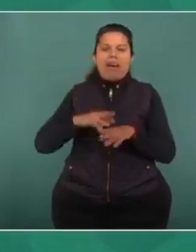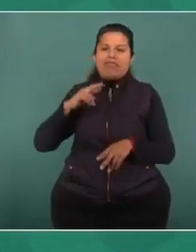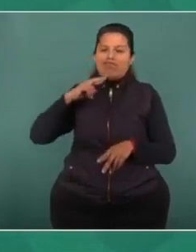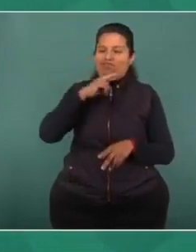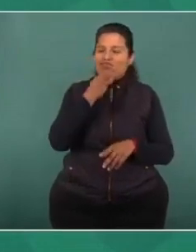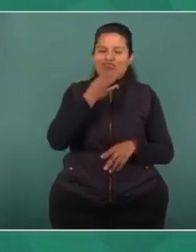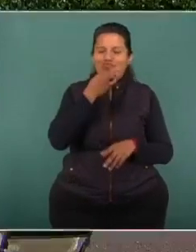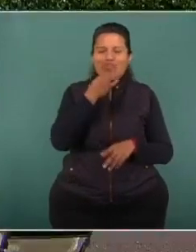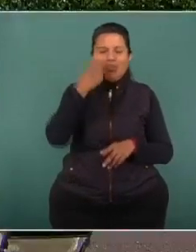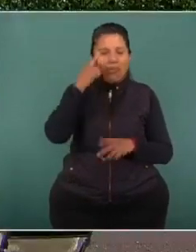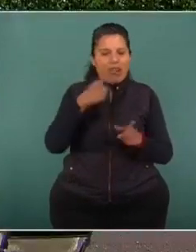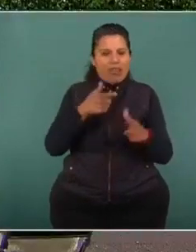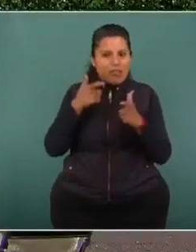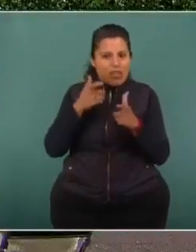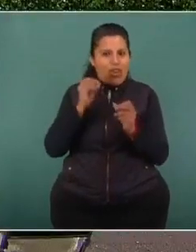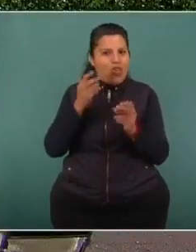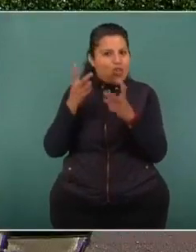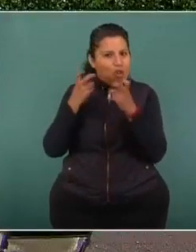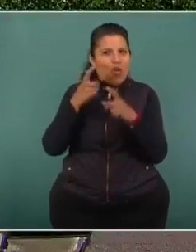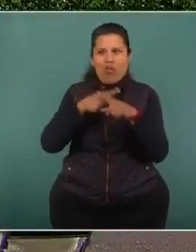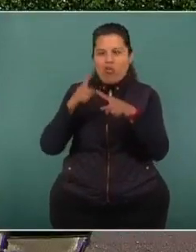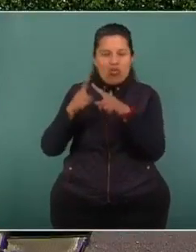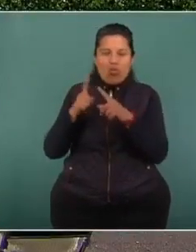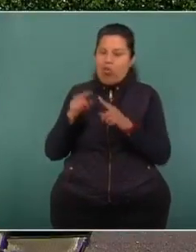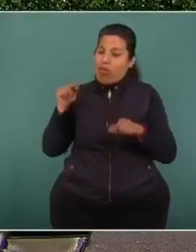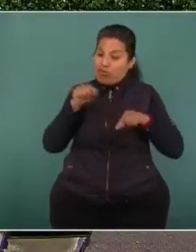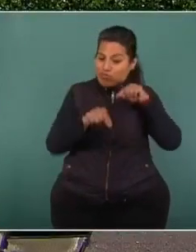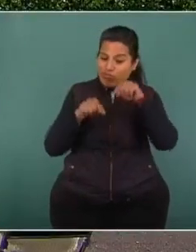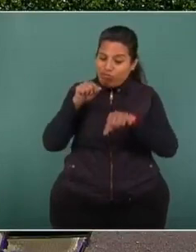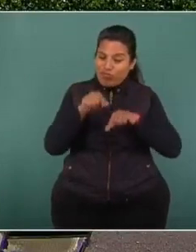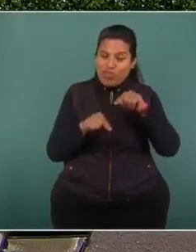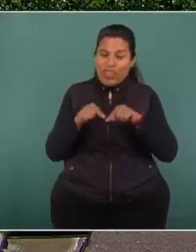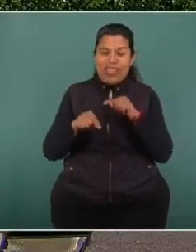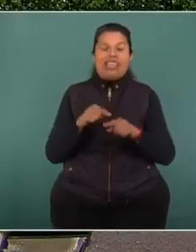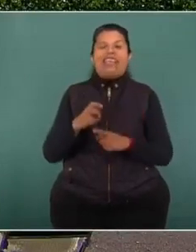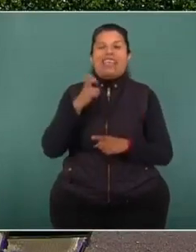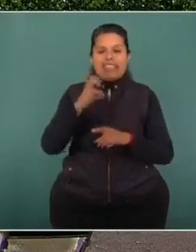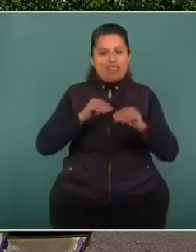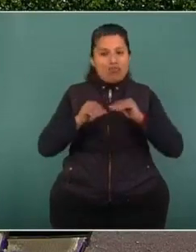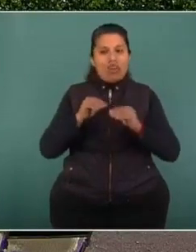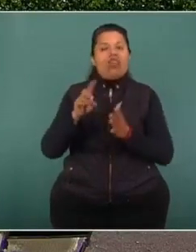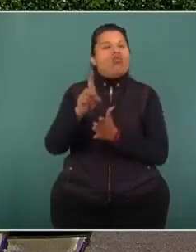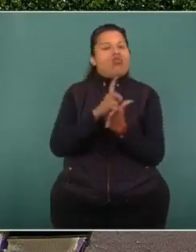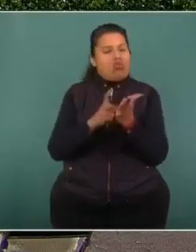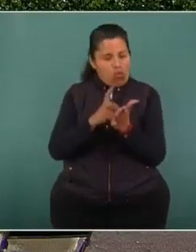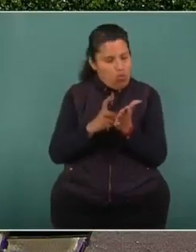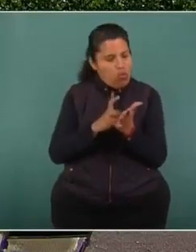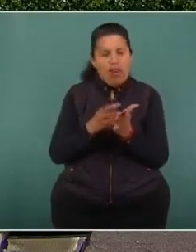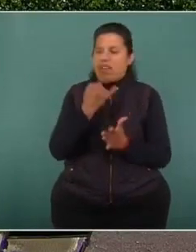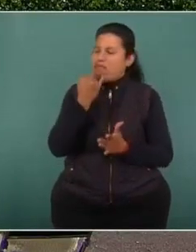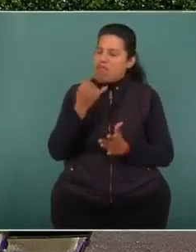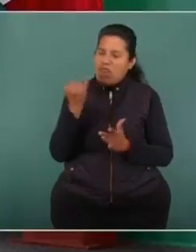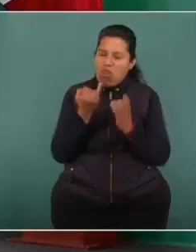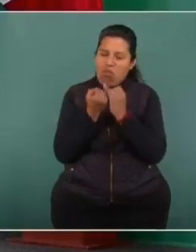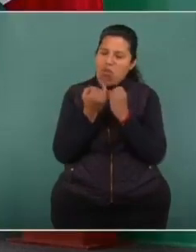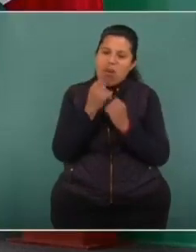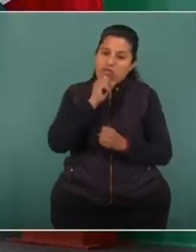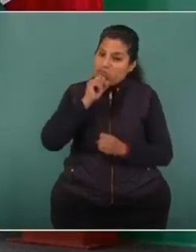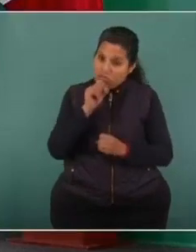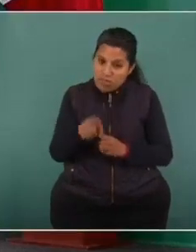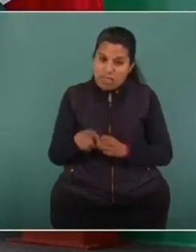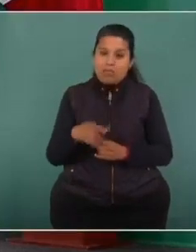los puntos de interés. En estos movimientos de drogas también en el sentido inverso hay